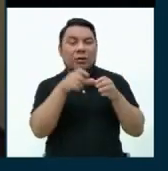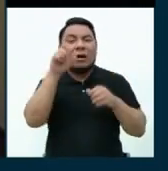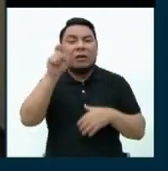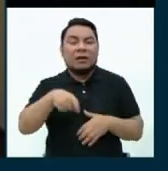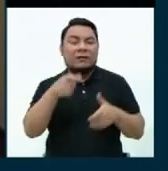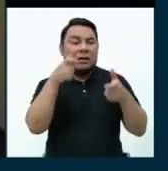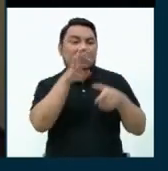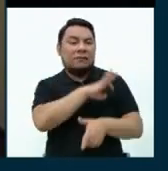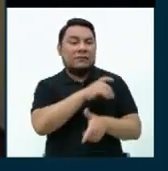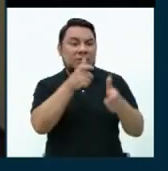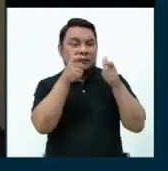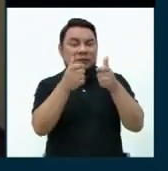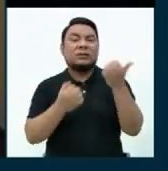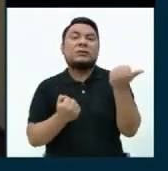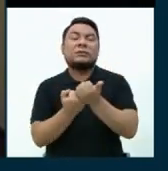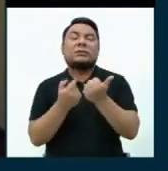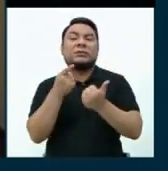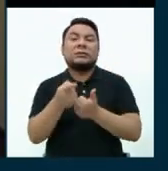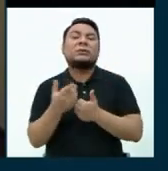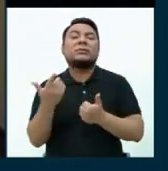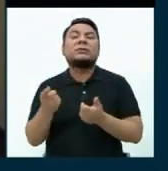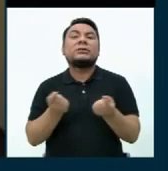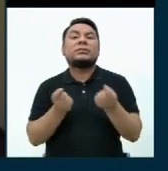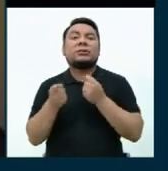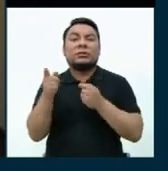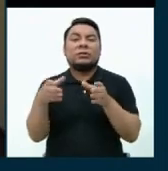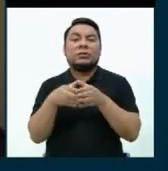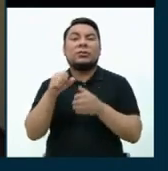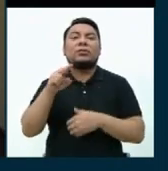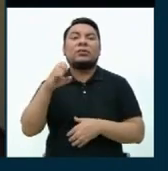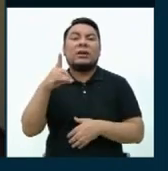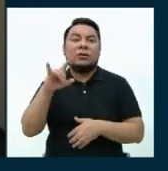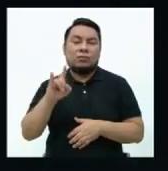fiscalizar y tenemos que apoyar esta autonomía a la SUNEDU.